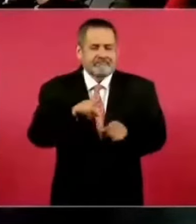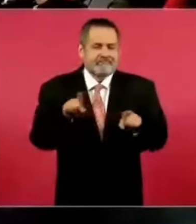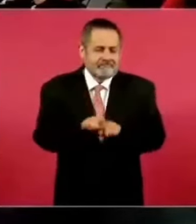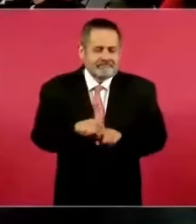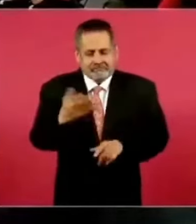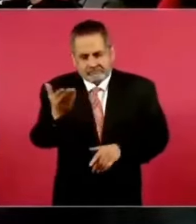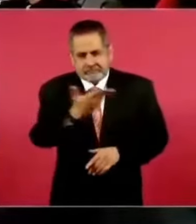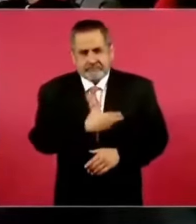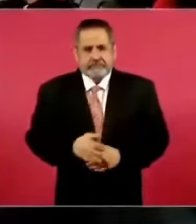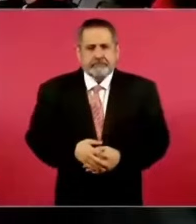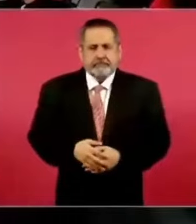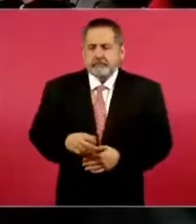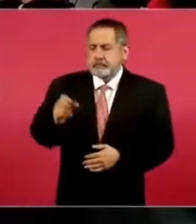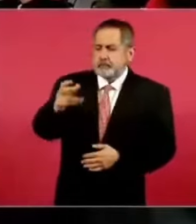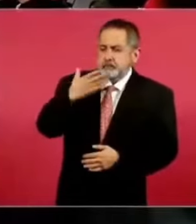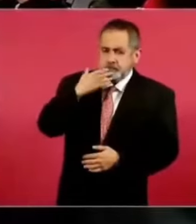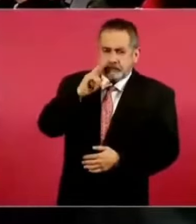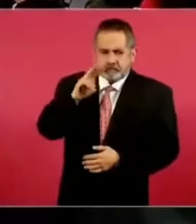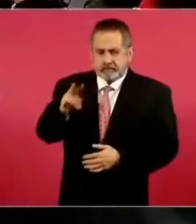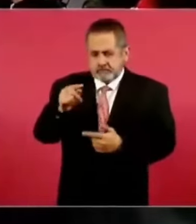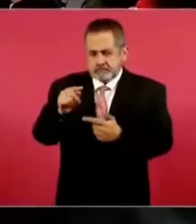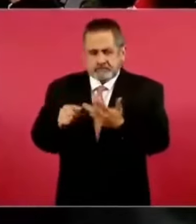bien, lo vemos todo.